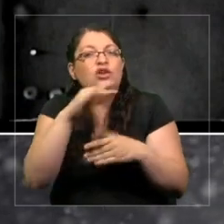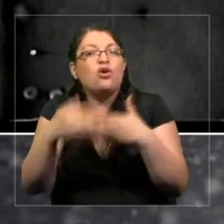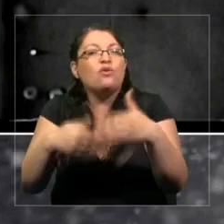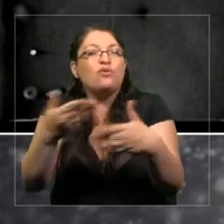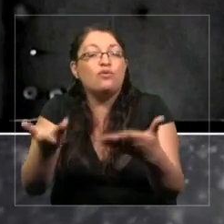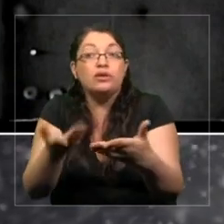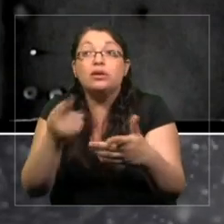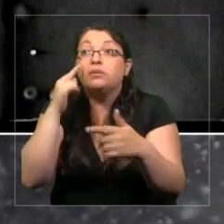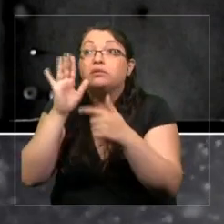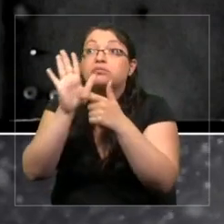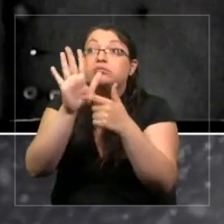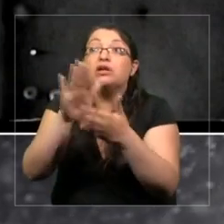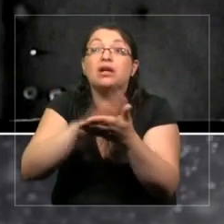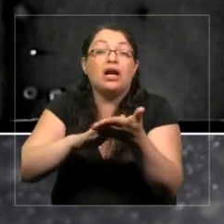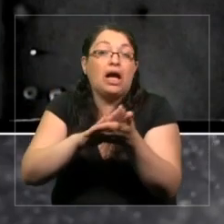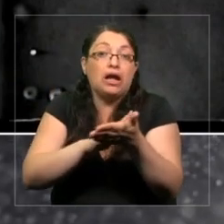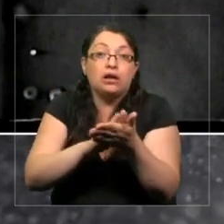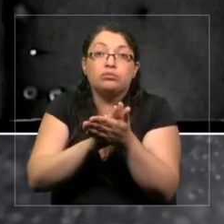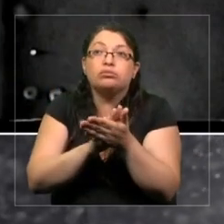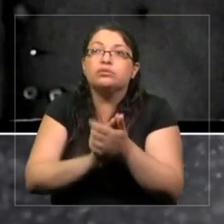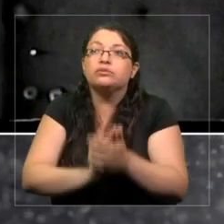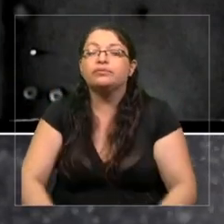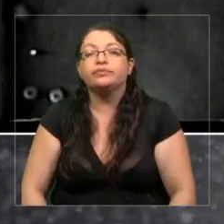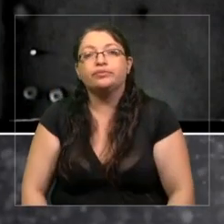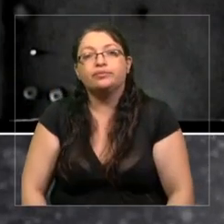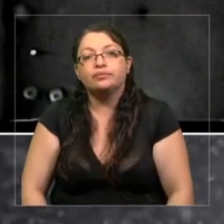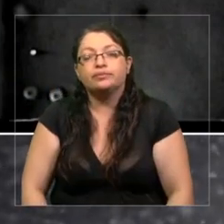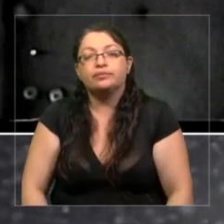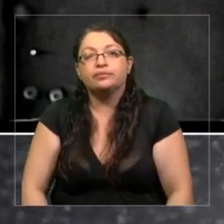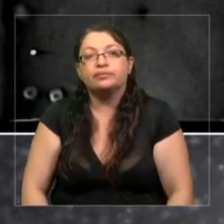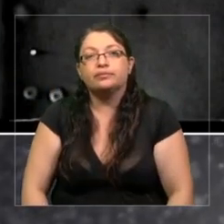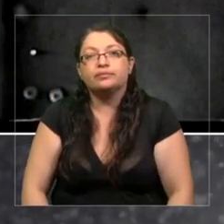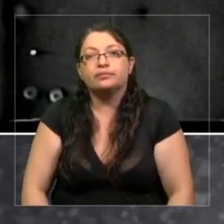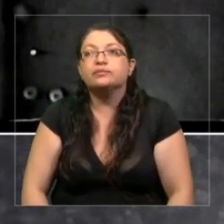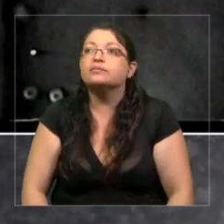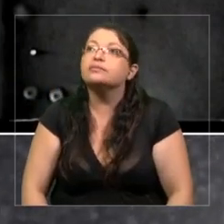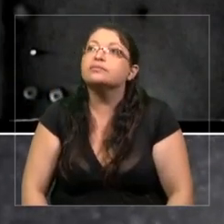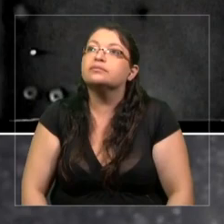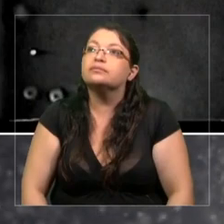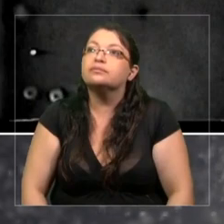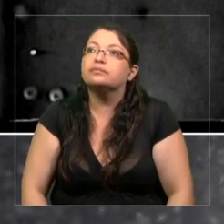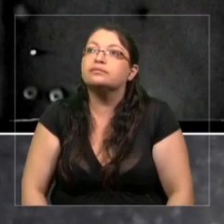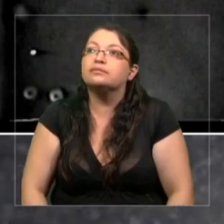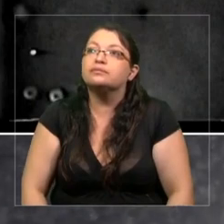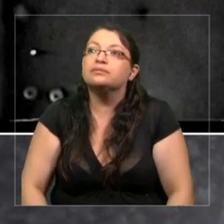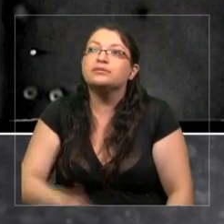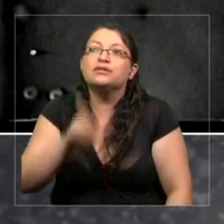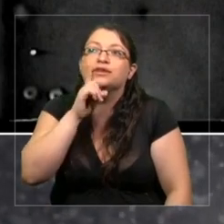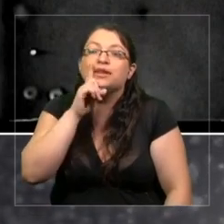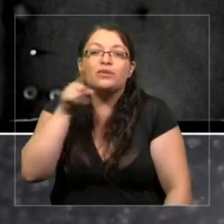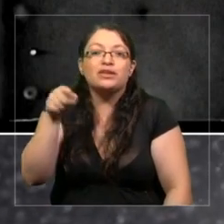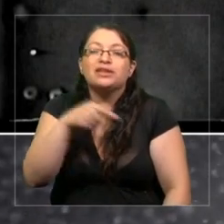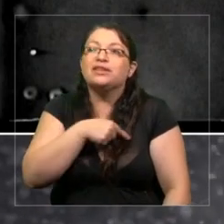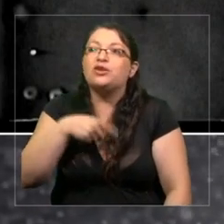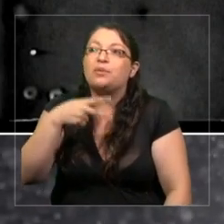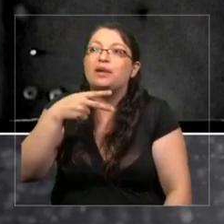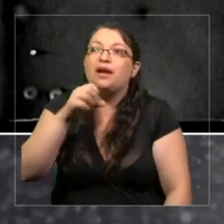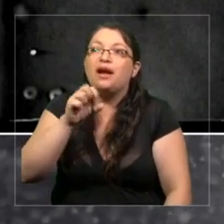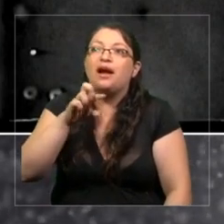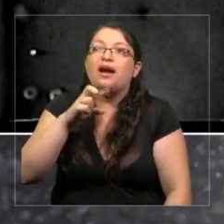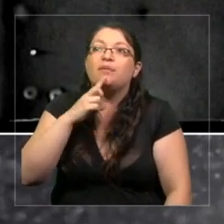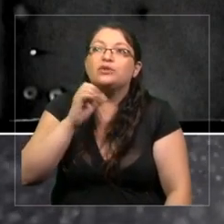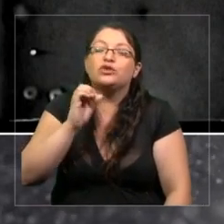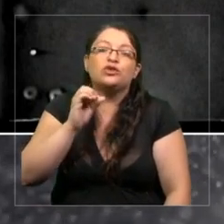tenemos por ejemplo estos Heptophytes, que son unas algas muy pequeñas, que tenemos dos